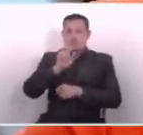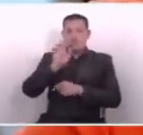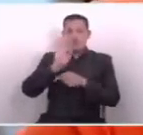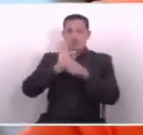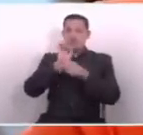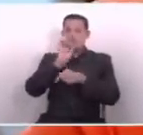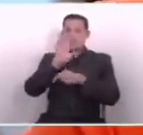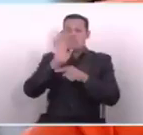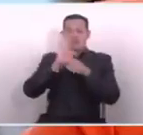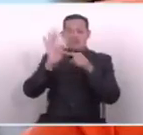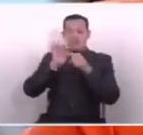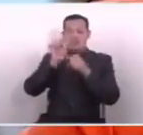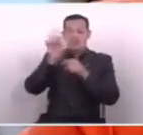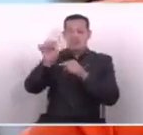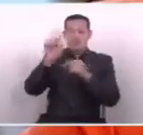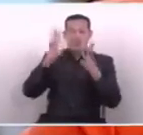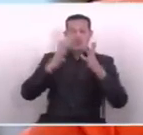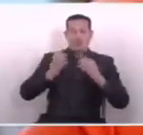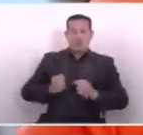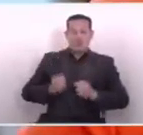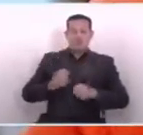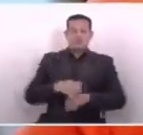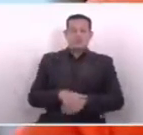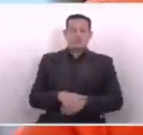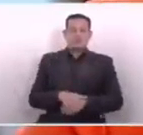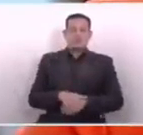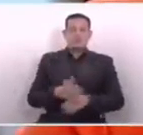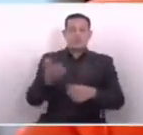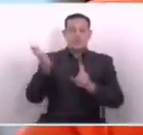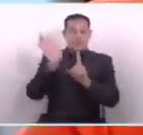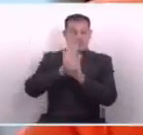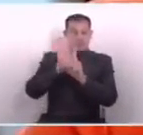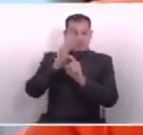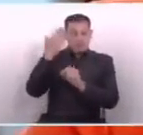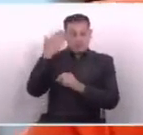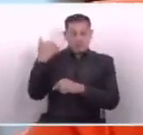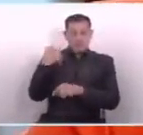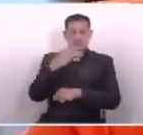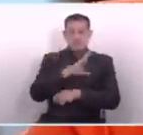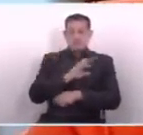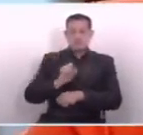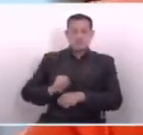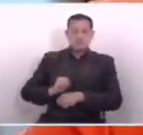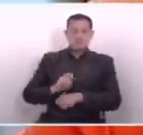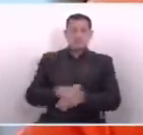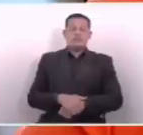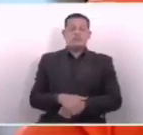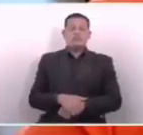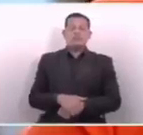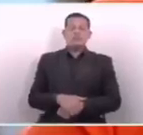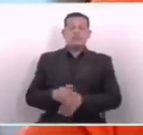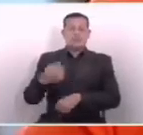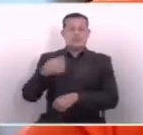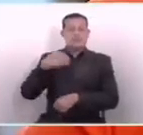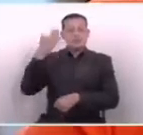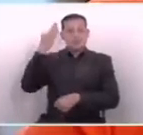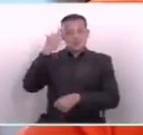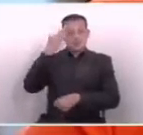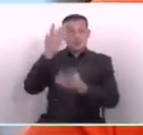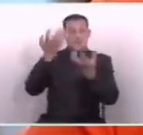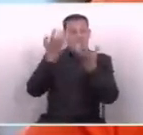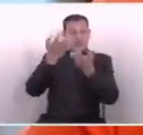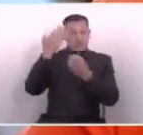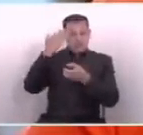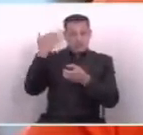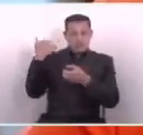los funcionarios de su gobierno. Quiero enviar un mensaje a las mujeres salvadoreñas. Yo sé que muchas de